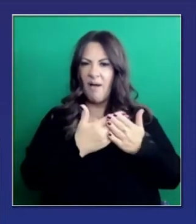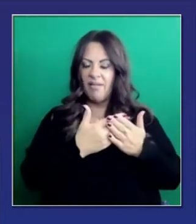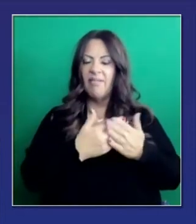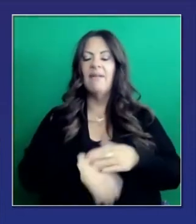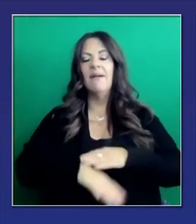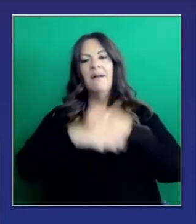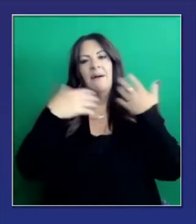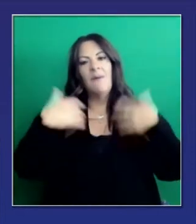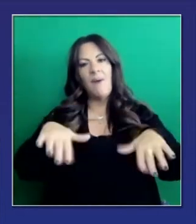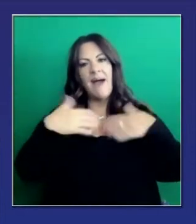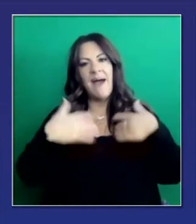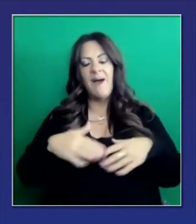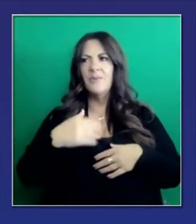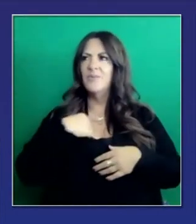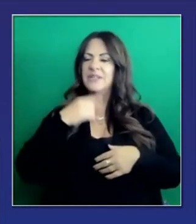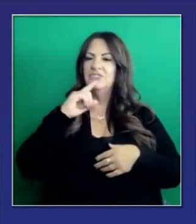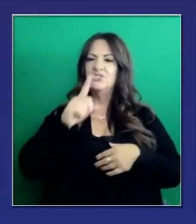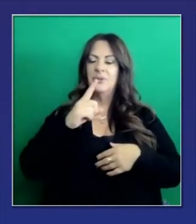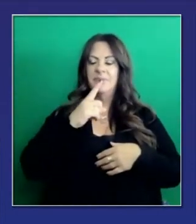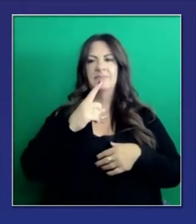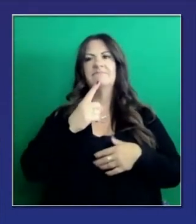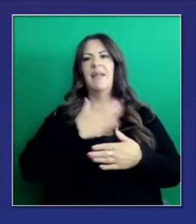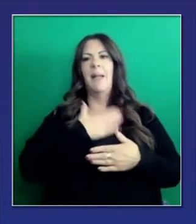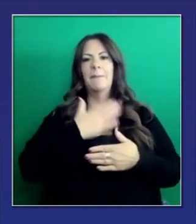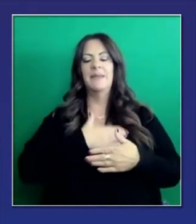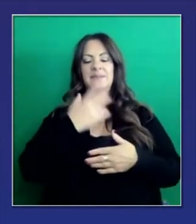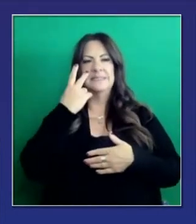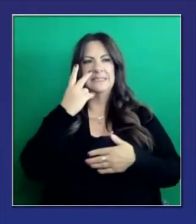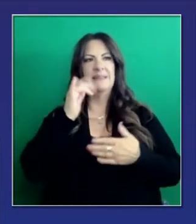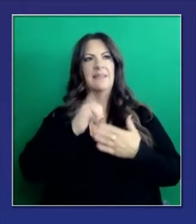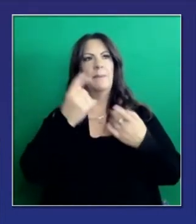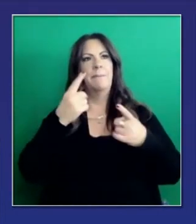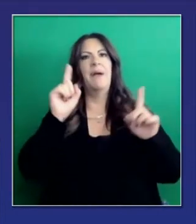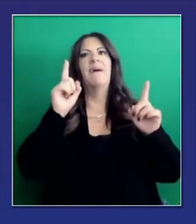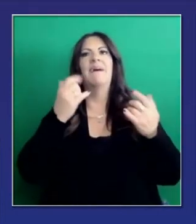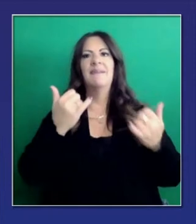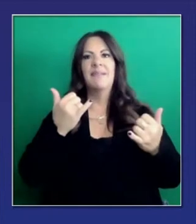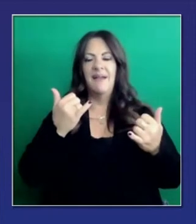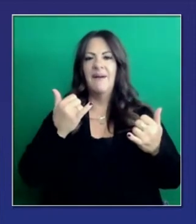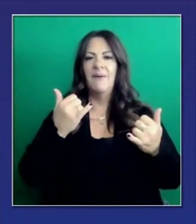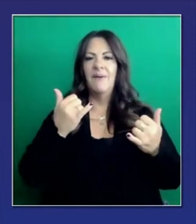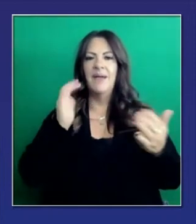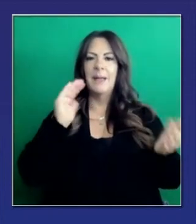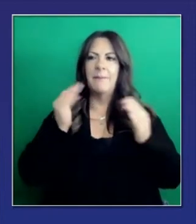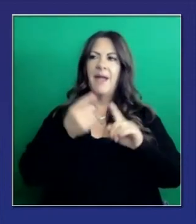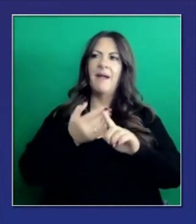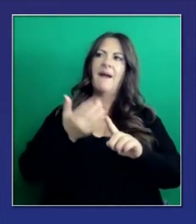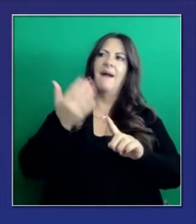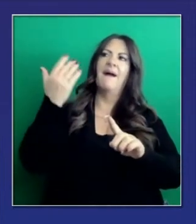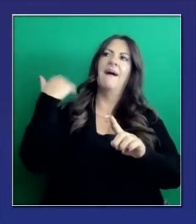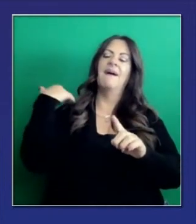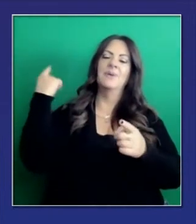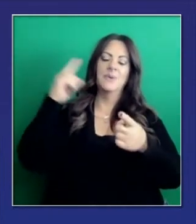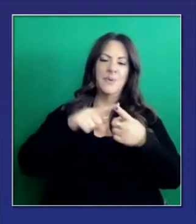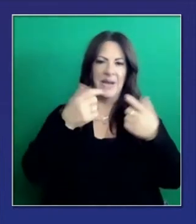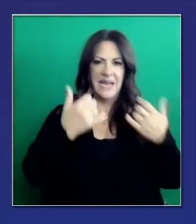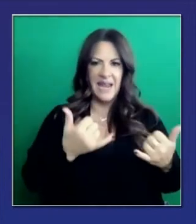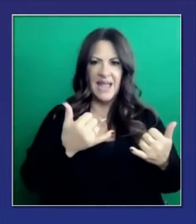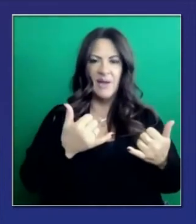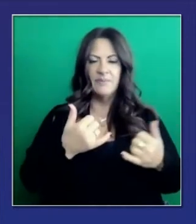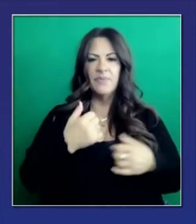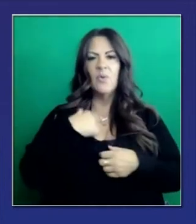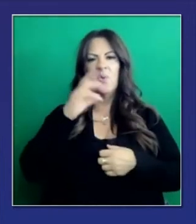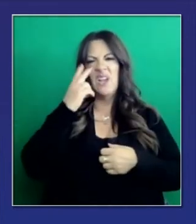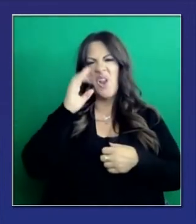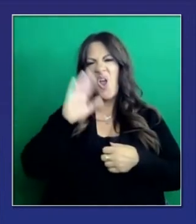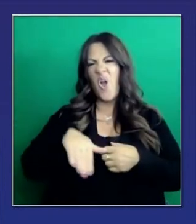nos ha impresionado la escala de lo necesario para tener otros sistemas